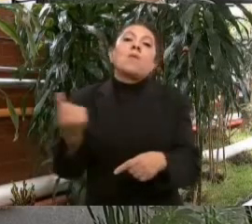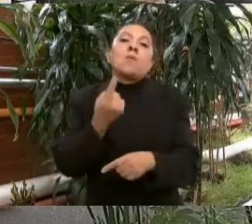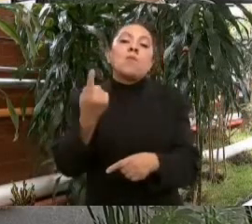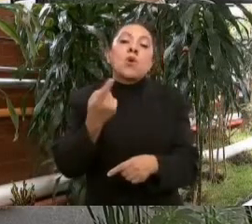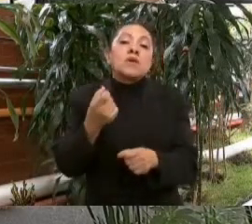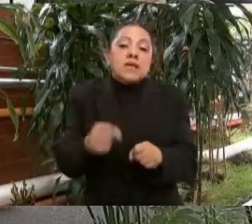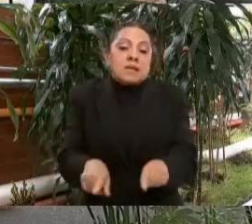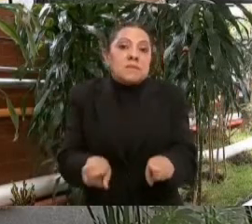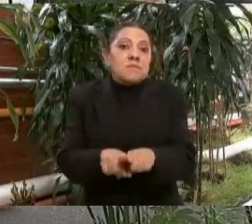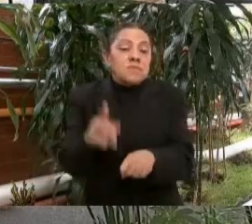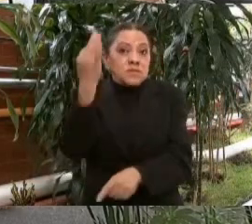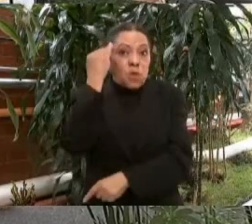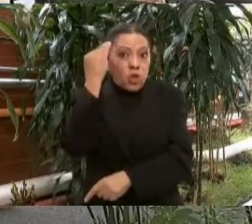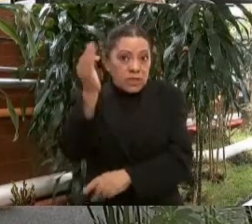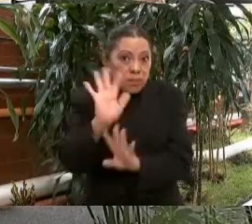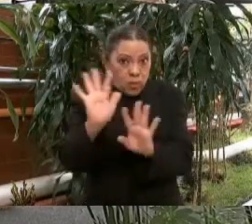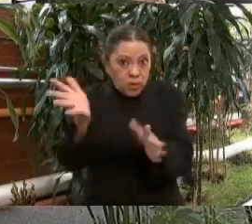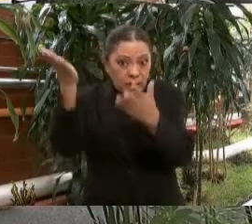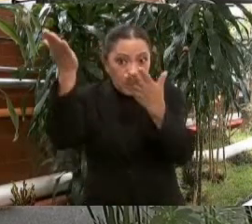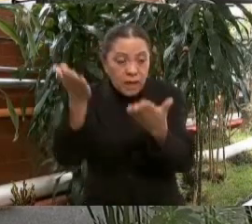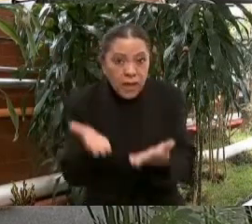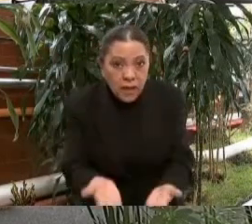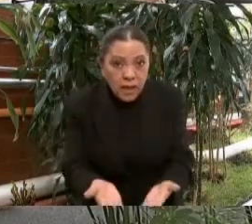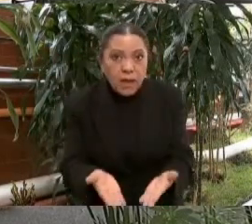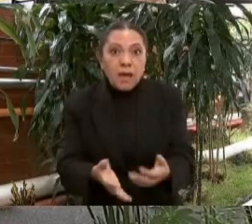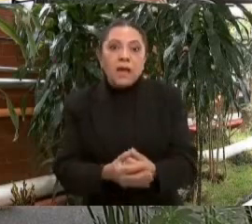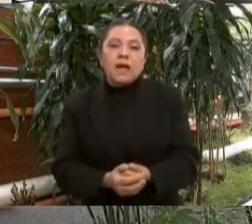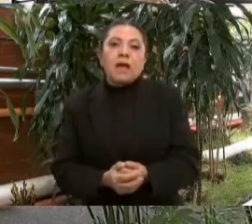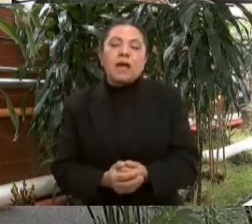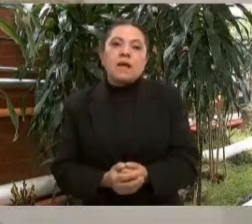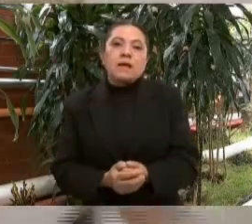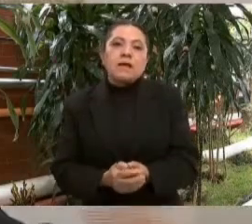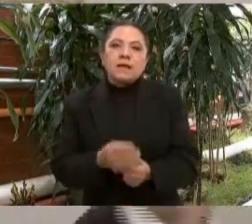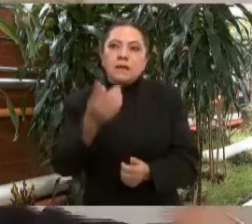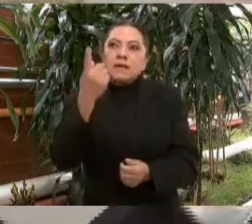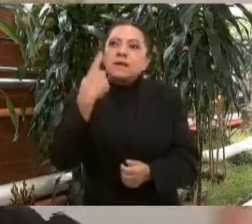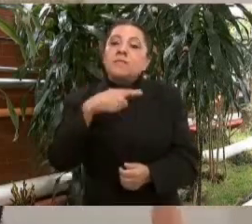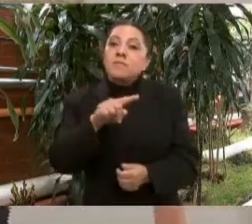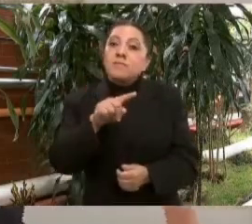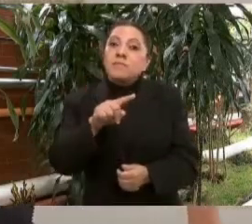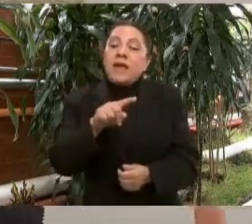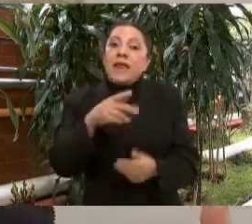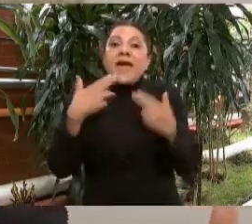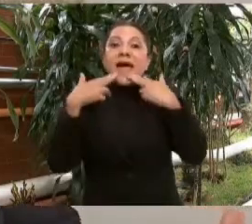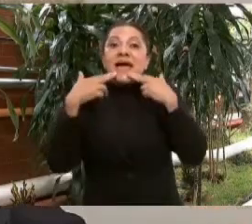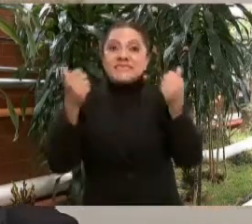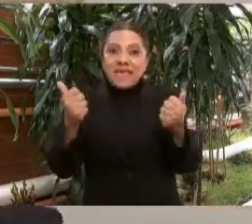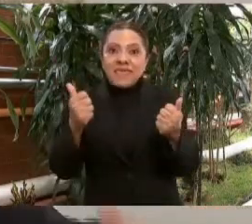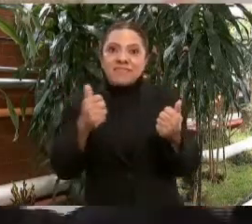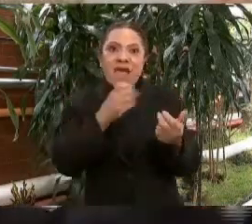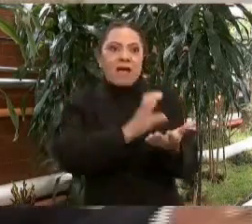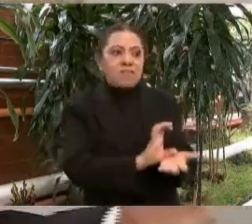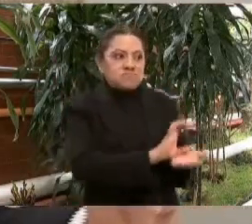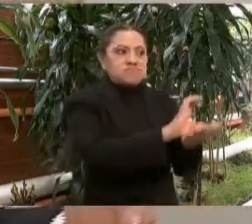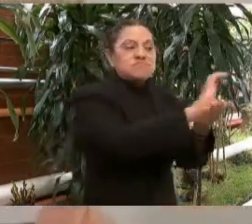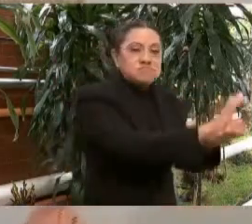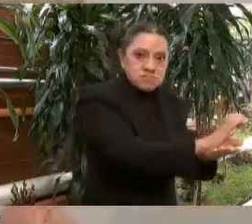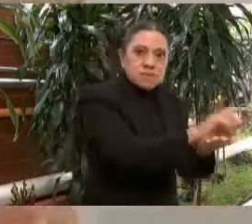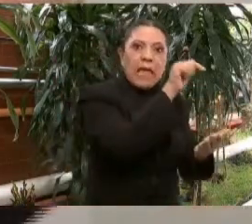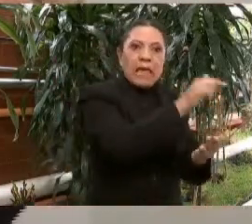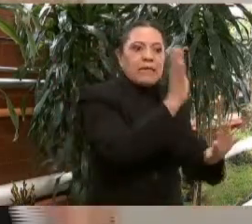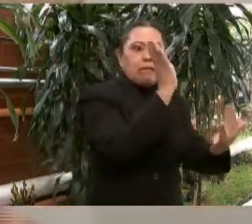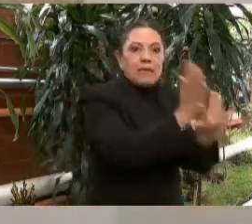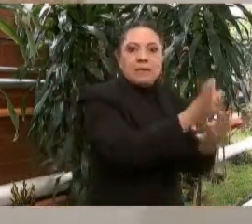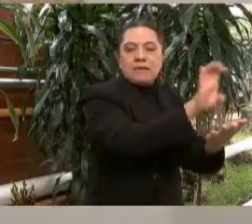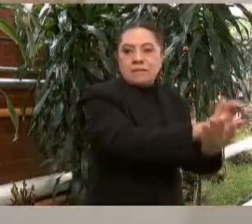llevó el entregar los fondos de la Secretaría de Hacienda a la Secretaría de Marina